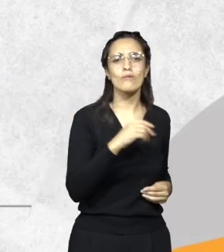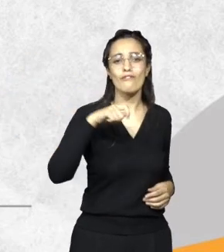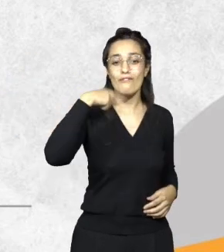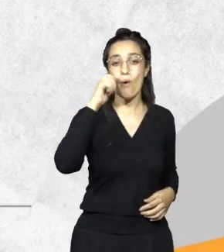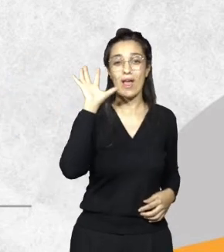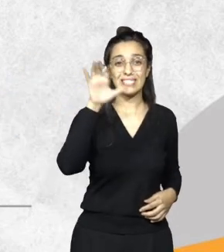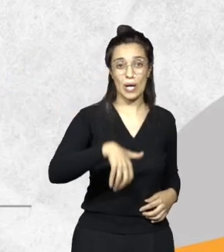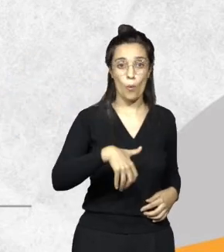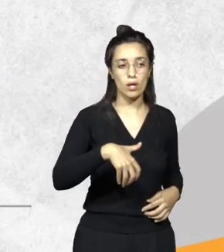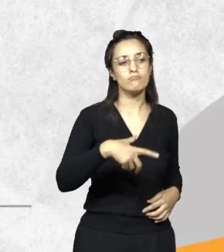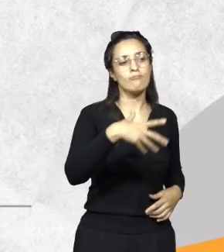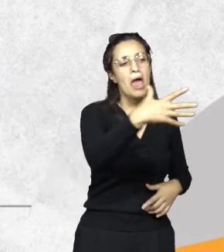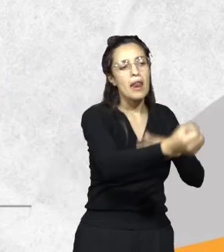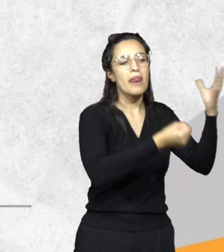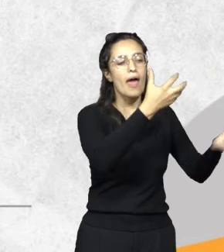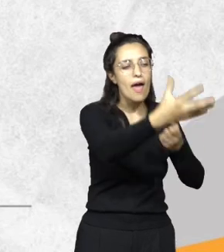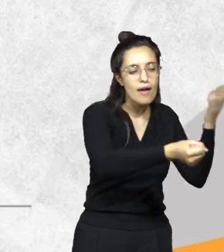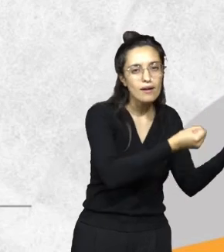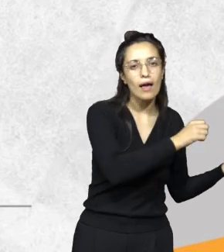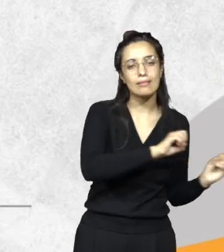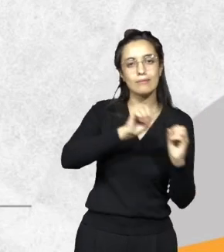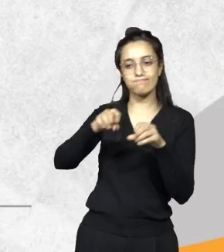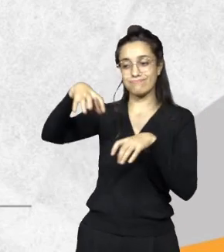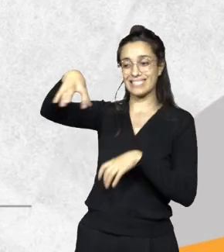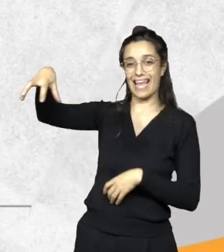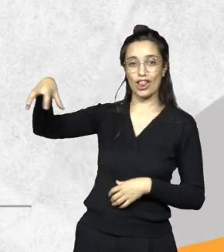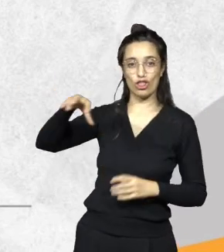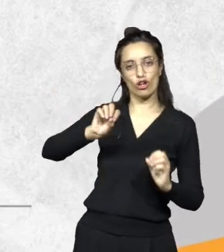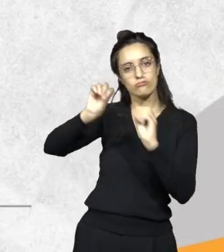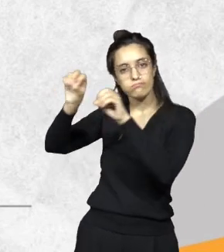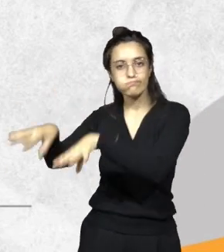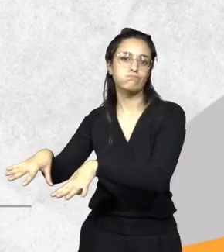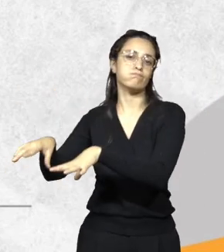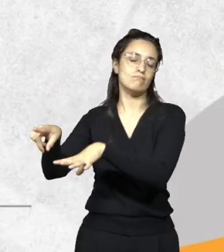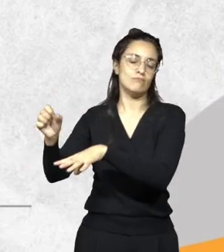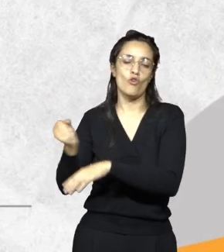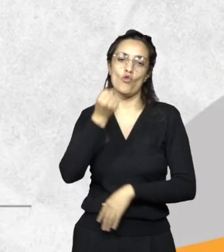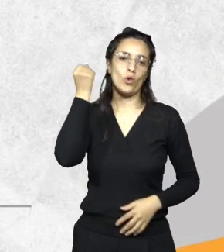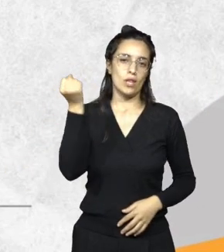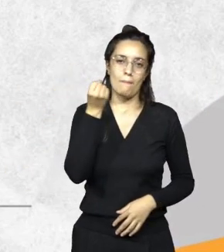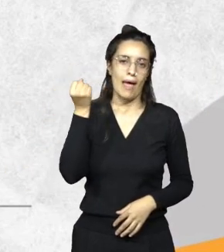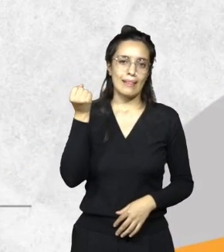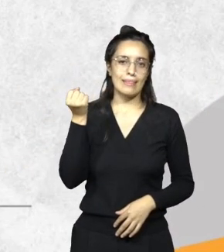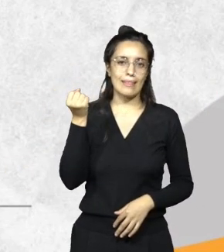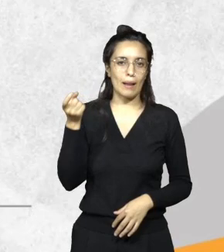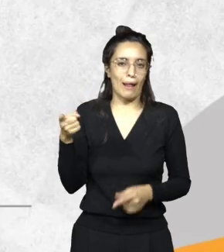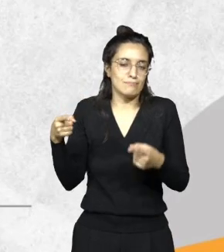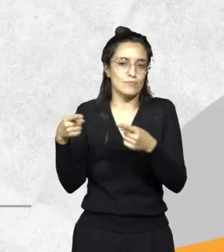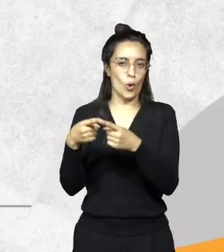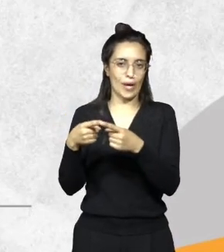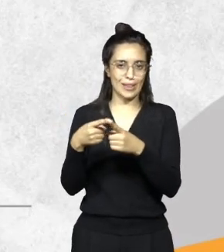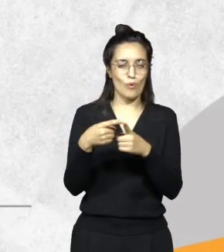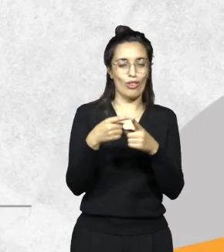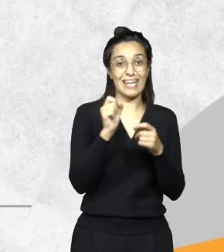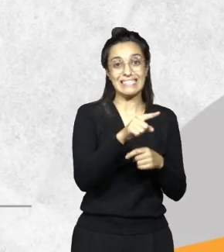los centros de rescate son un lugar fundamental para poder llevar a cabo la tarea que hacemos con el rescate de